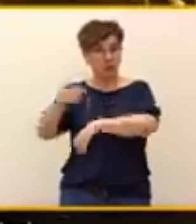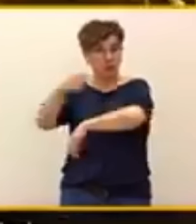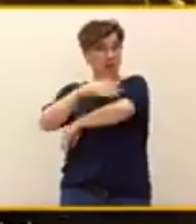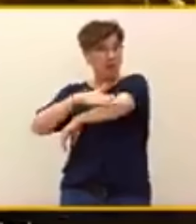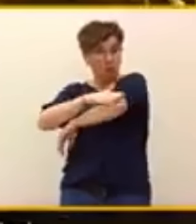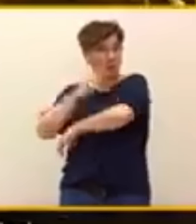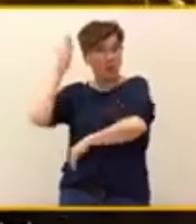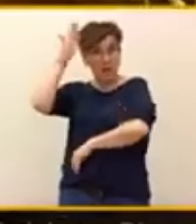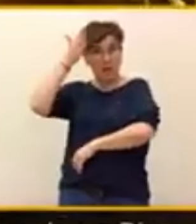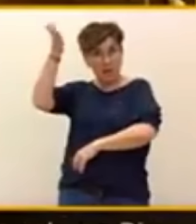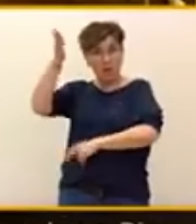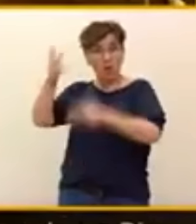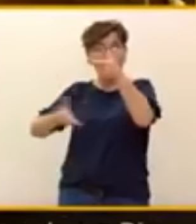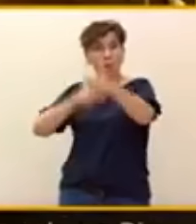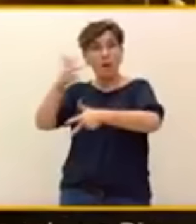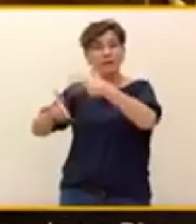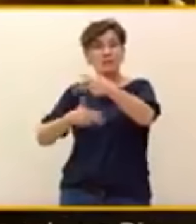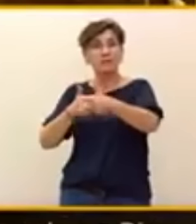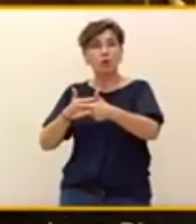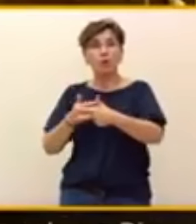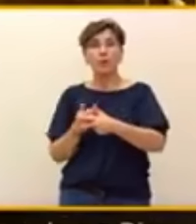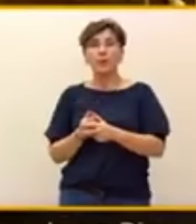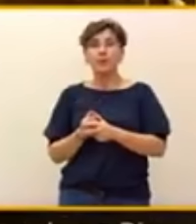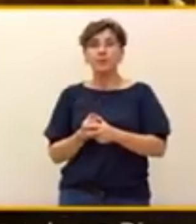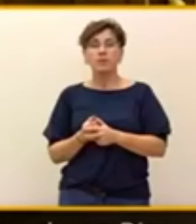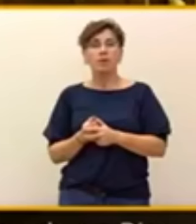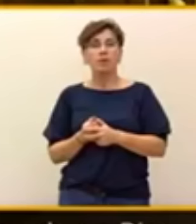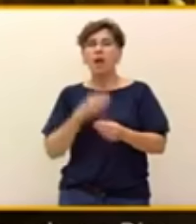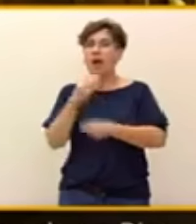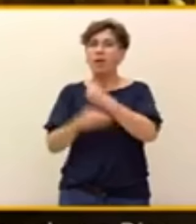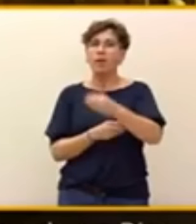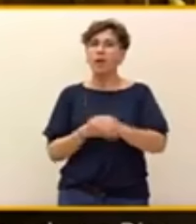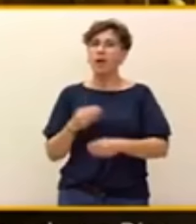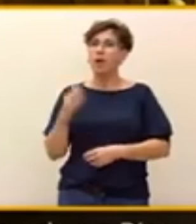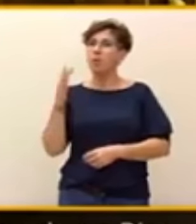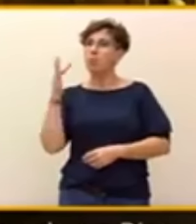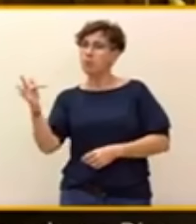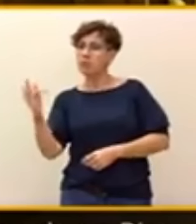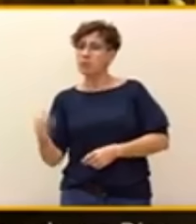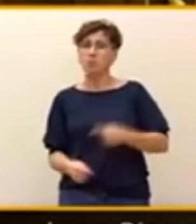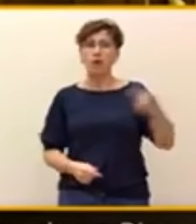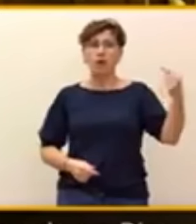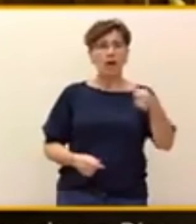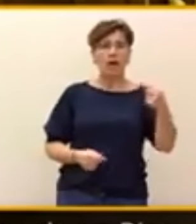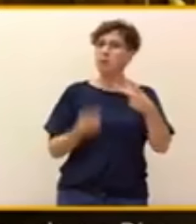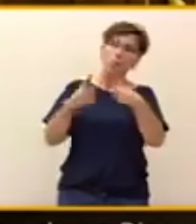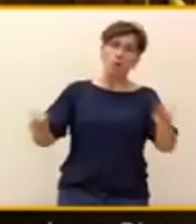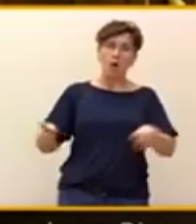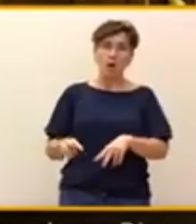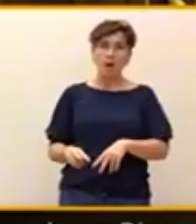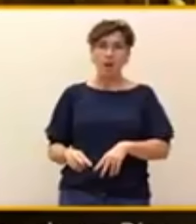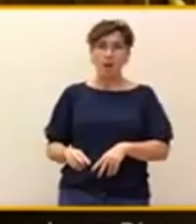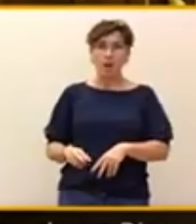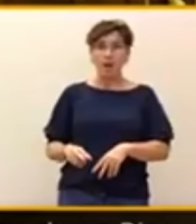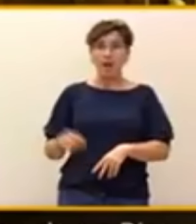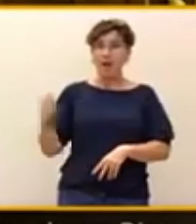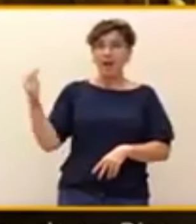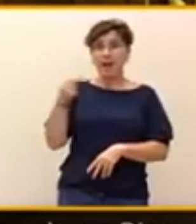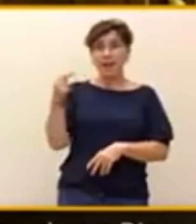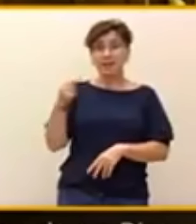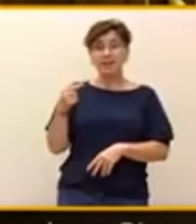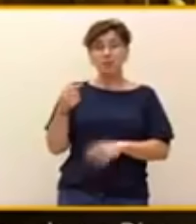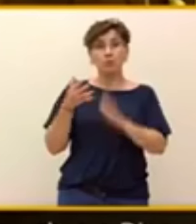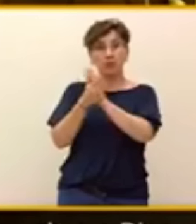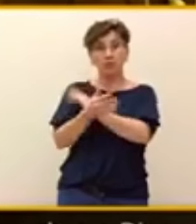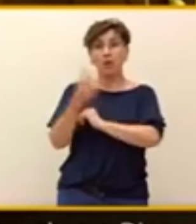diablo. Al diablo escarcelando, otorgándoles el tercer grado a dos terroristas de ETA sin ningún tipo de arrepentimiento.